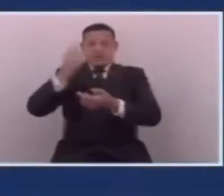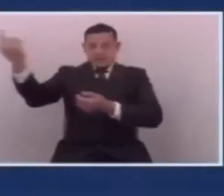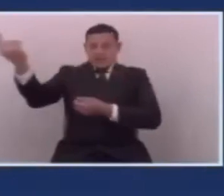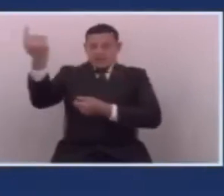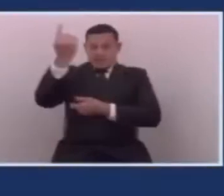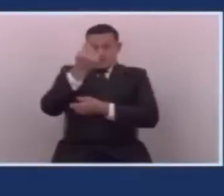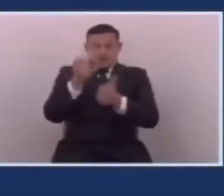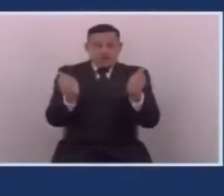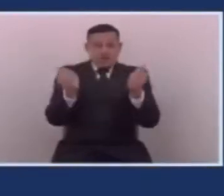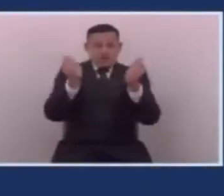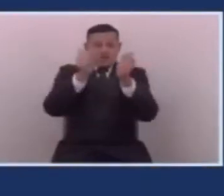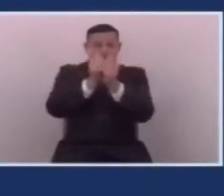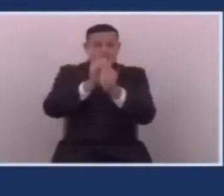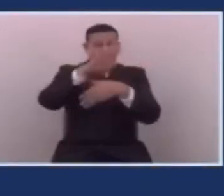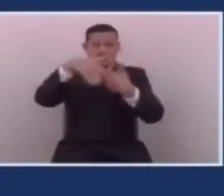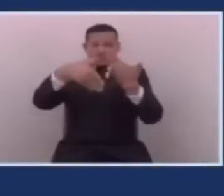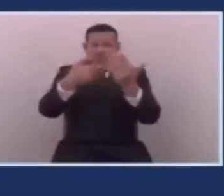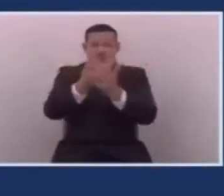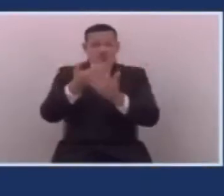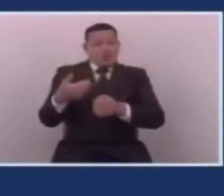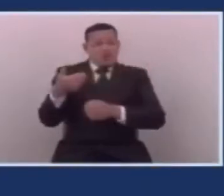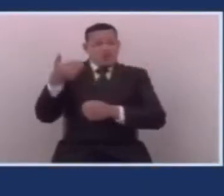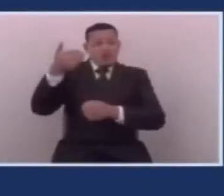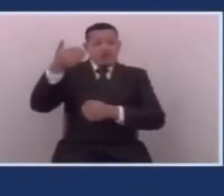acompañando durante todos estos años?